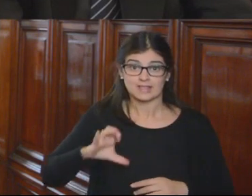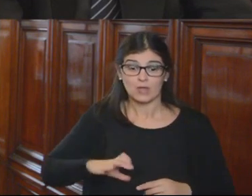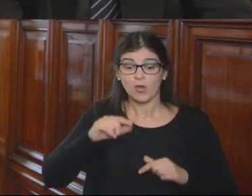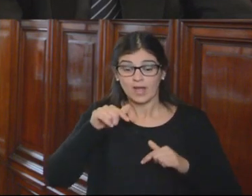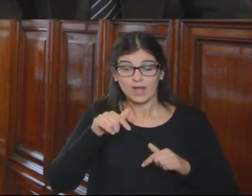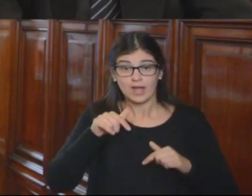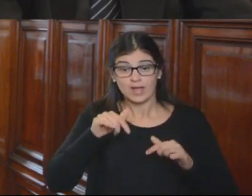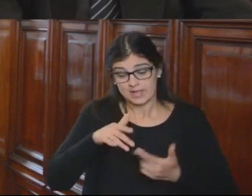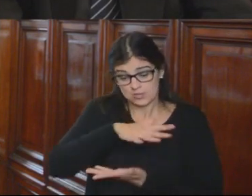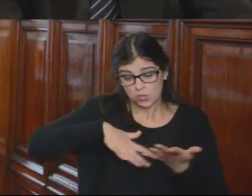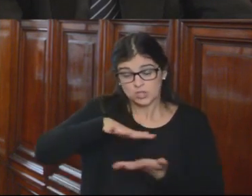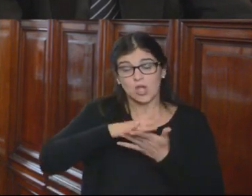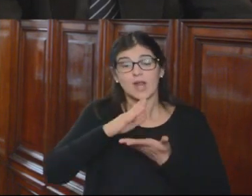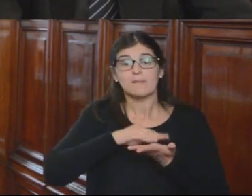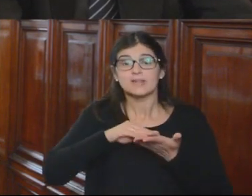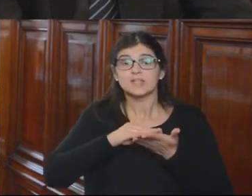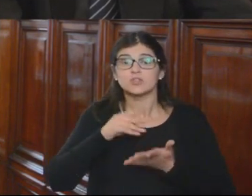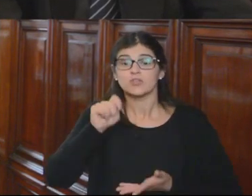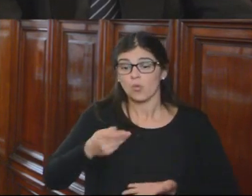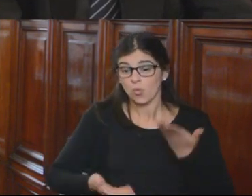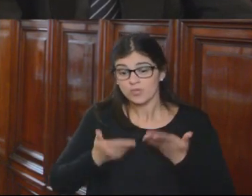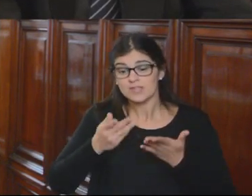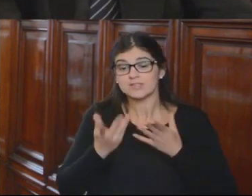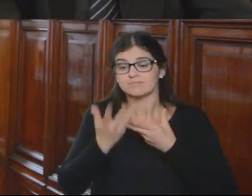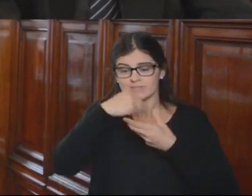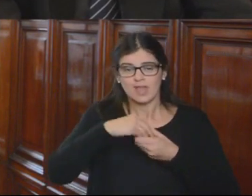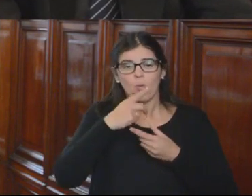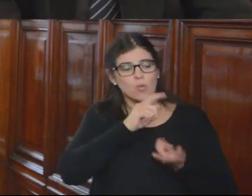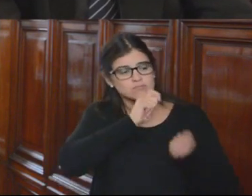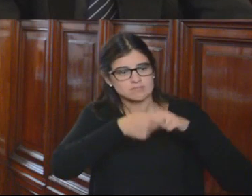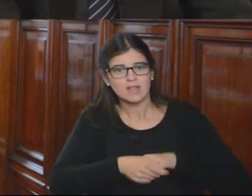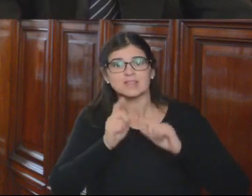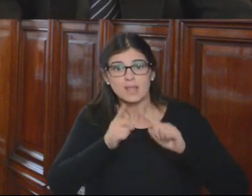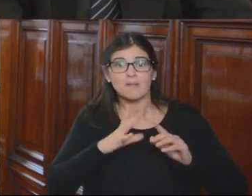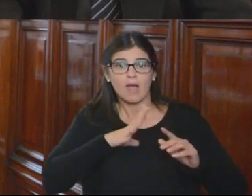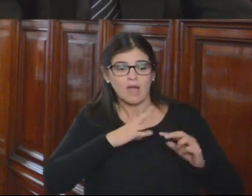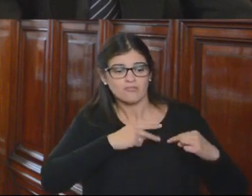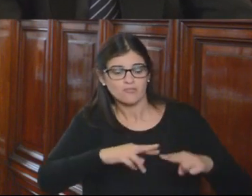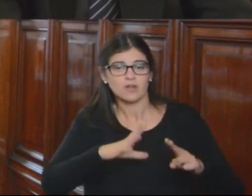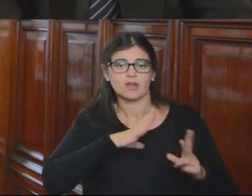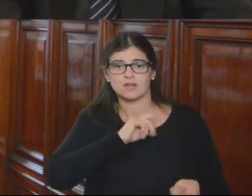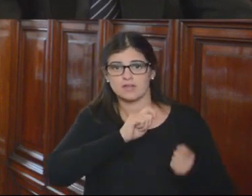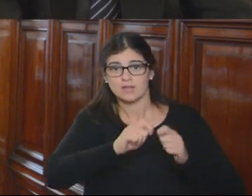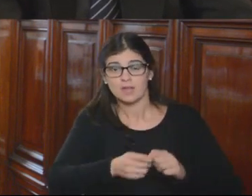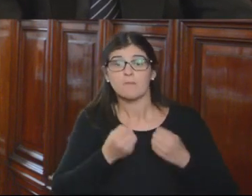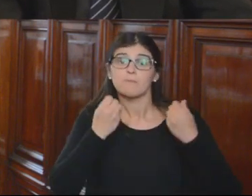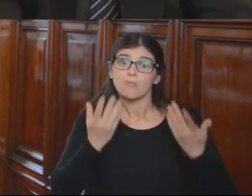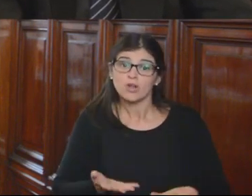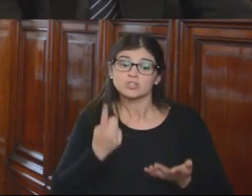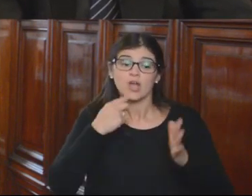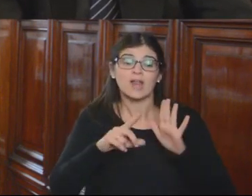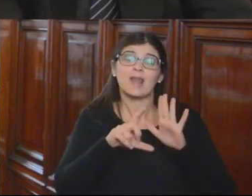contexto, la administración de justicia también fue parte de una transición, es parte de una transición. Por ello, en el marco de la